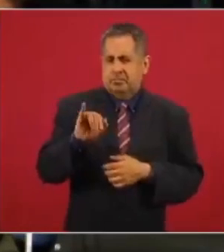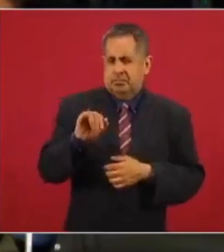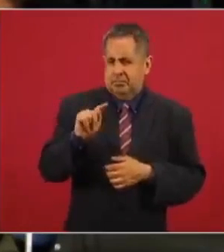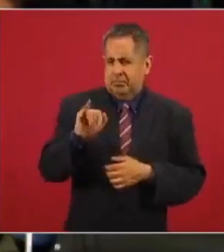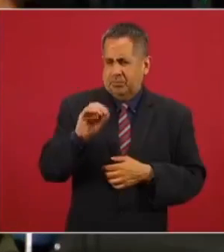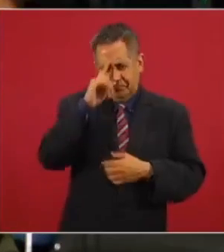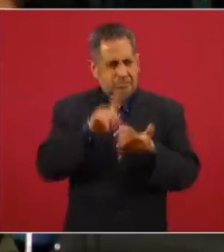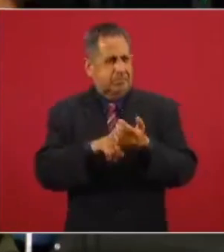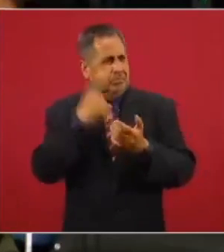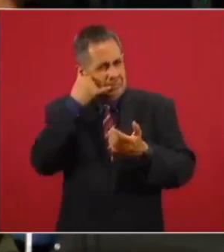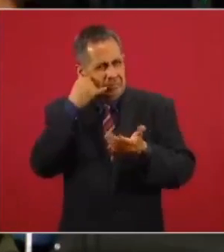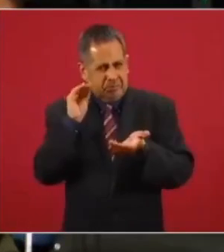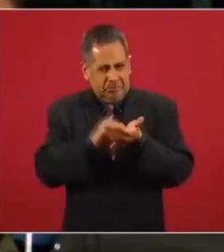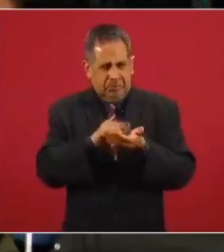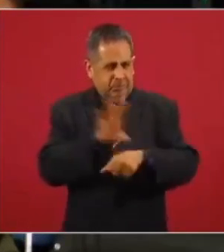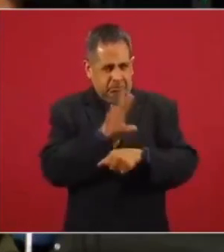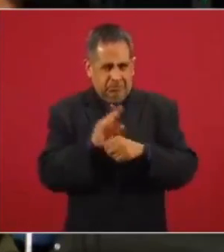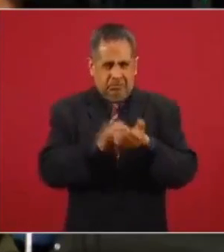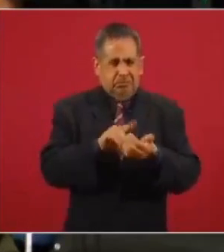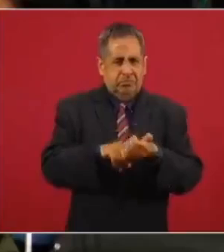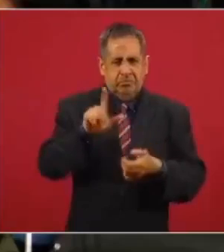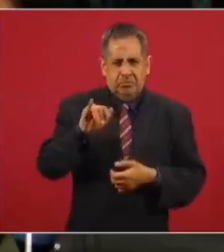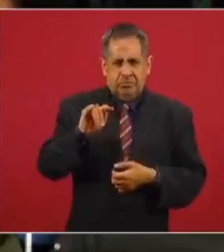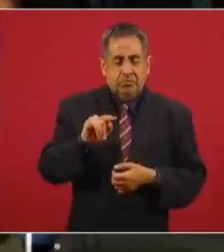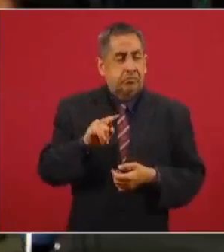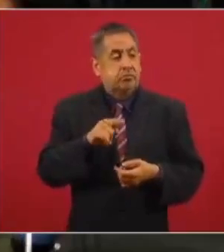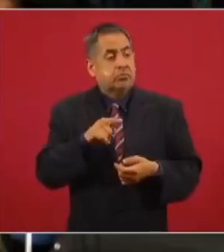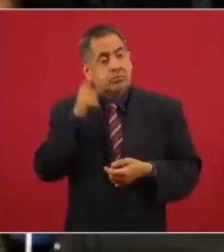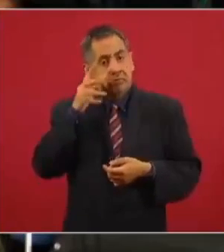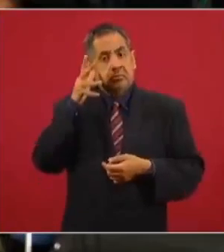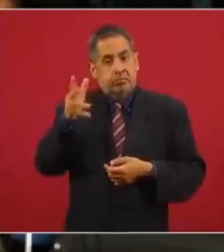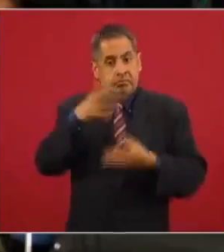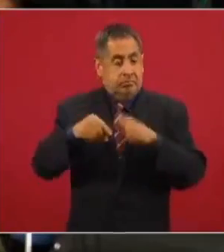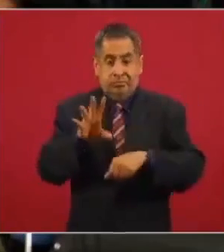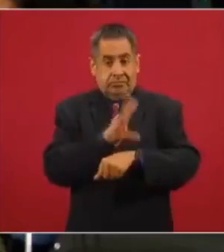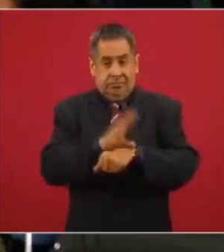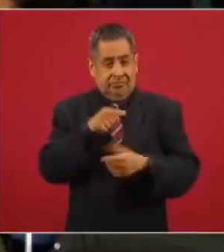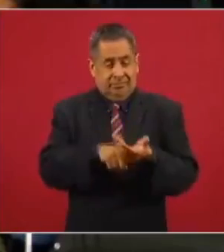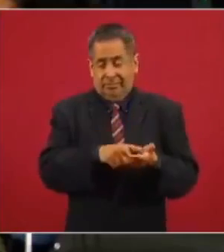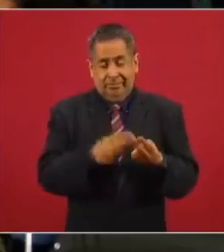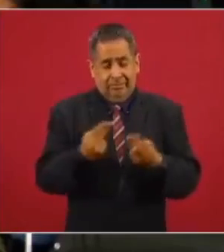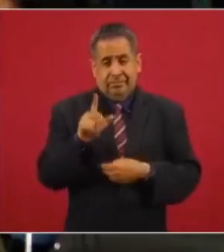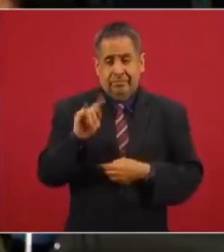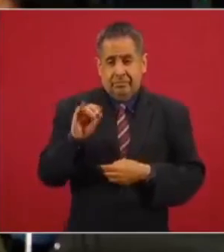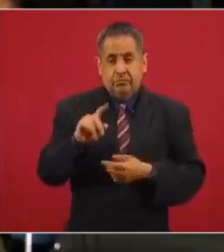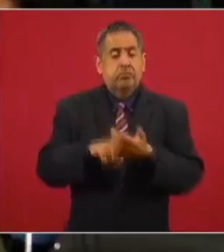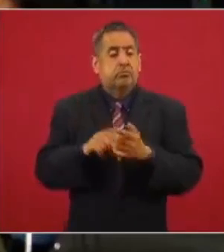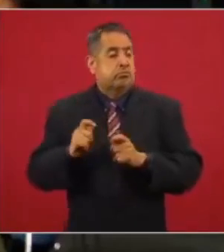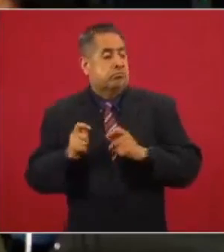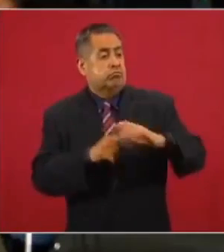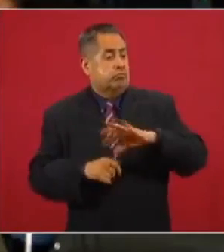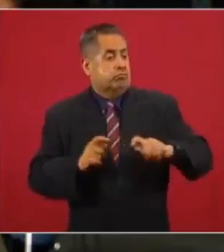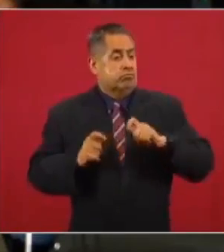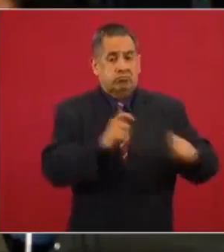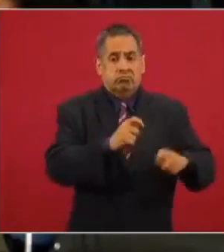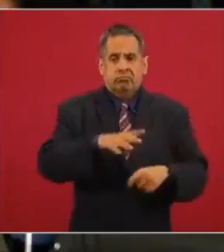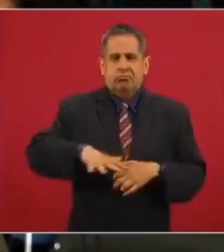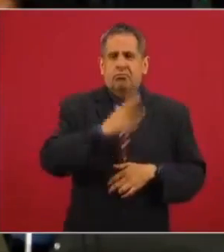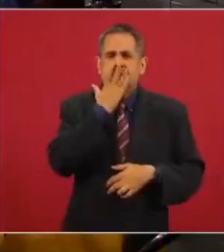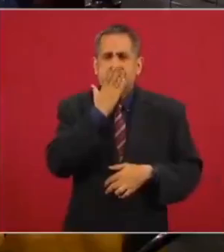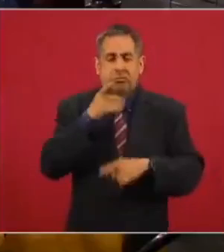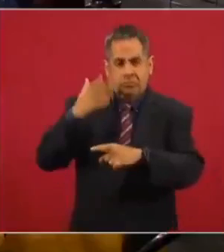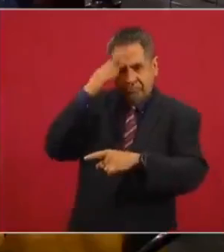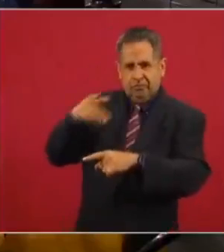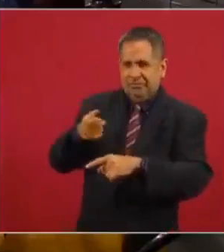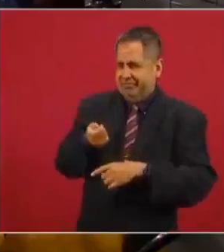se ocupa para esto, para baterías, es prácticamente lo que viene del futuro, incluso la cuestión eléctrica, depende, depende del litio. Ahorita el litio está concesionado prácticamente en la parte de Sonora, pero aquí está